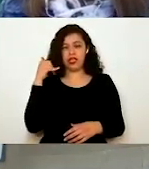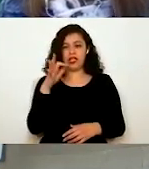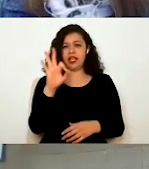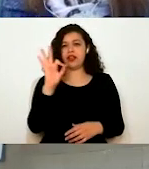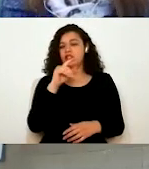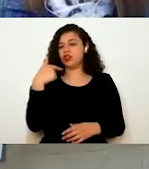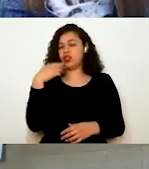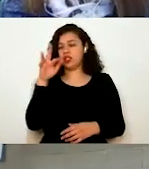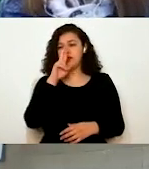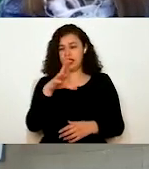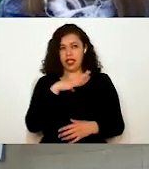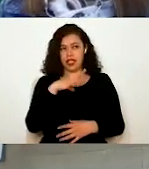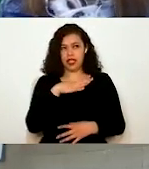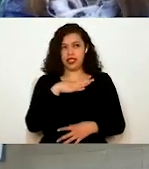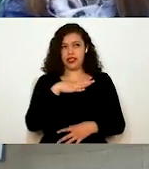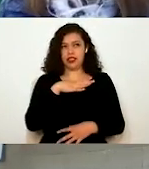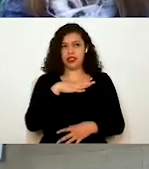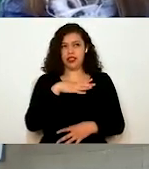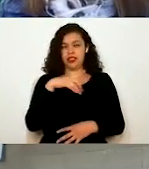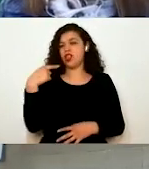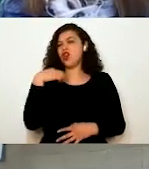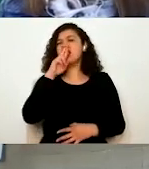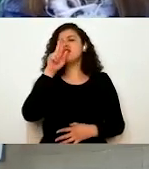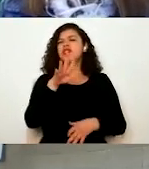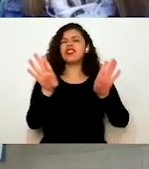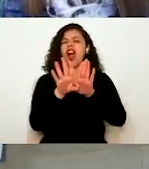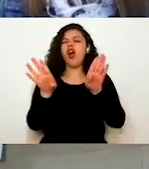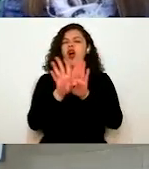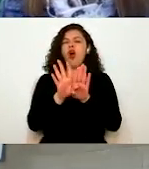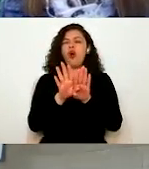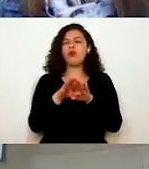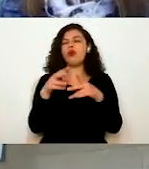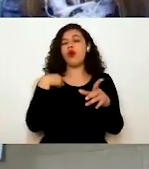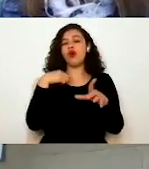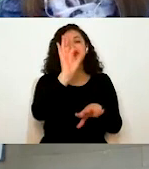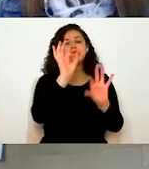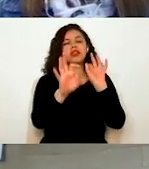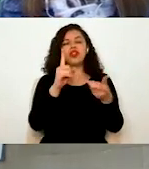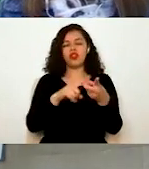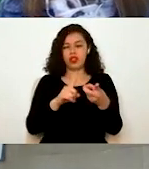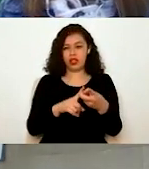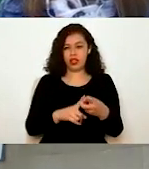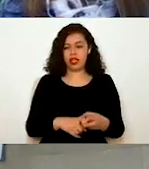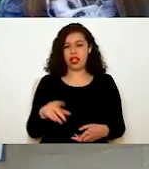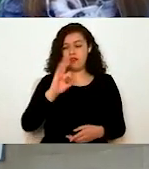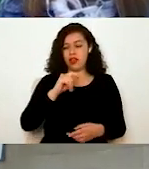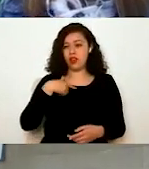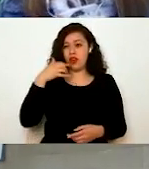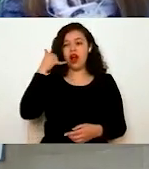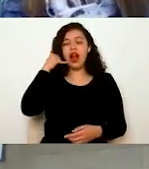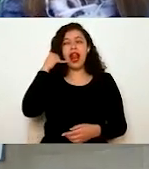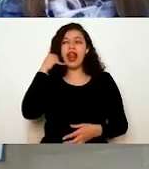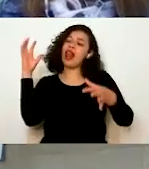respuesta. Ahorita les voy a decir en qué me baso para darles las respuestas. Ya sea que yo se las dé en ese momento,